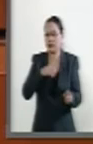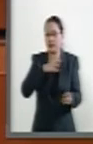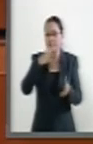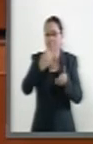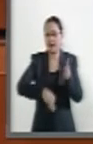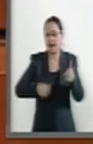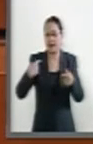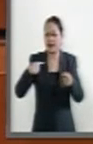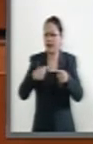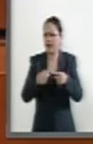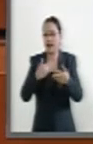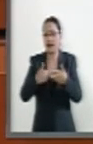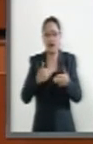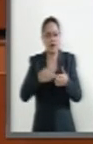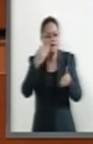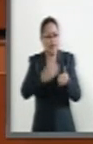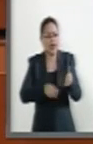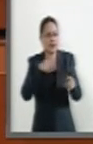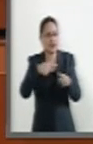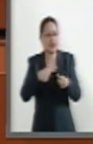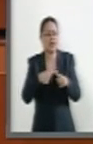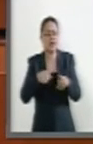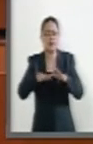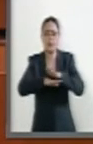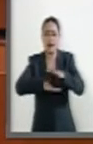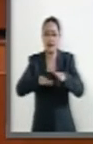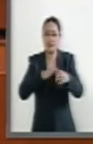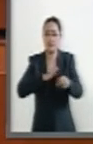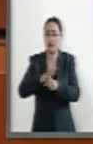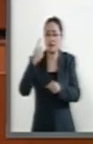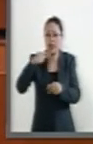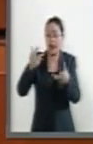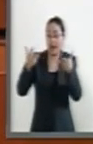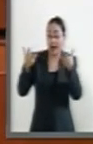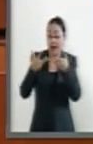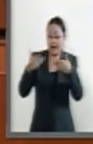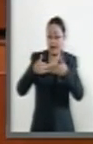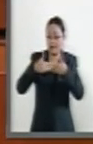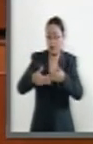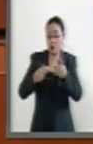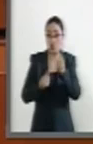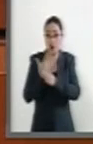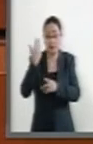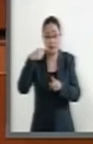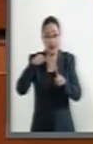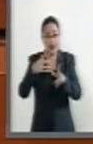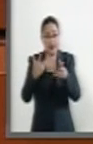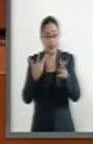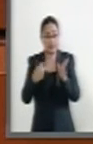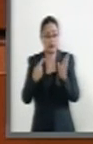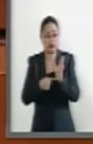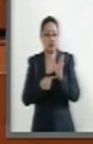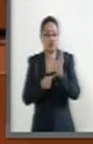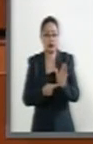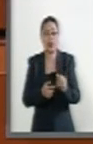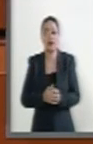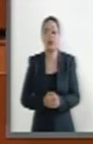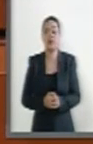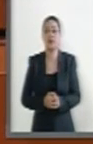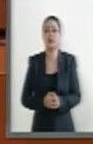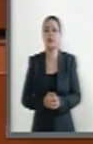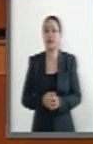hasta el día de hoy del sustento jurídico para su creación y desarrollo de sus funciones, las cuales son